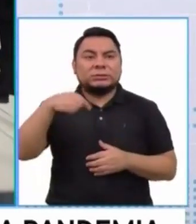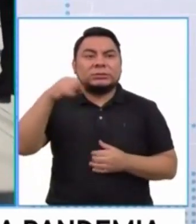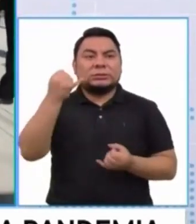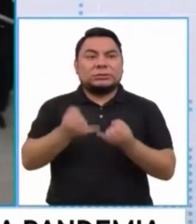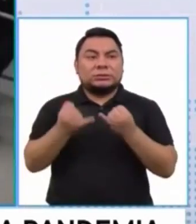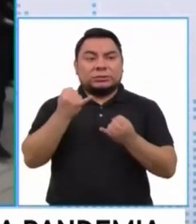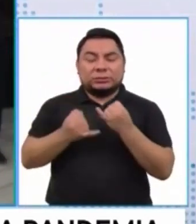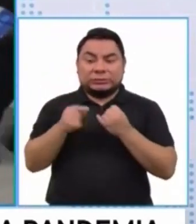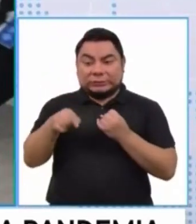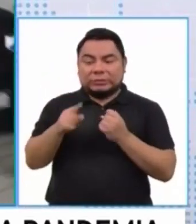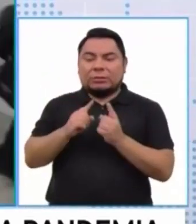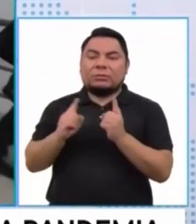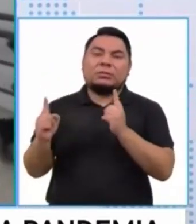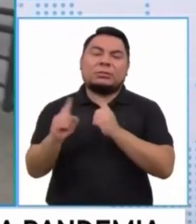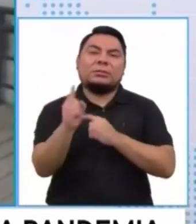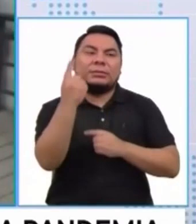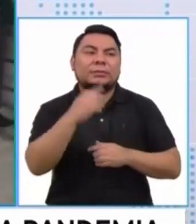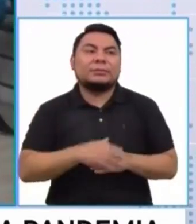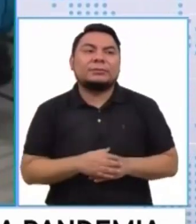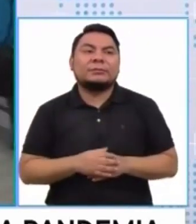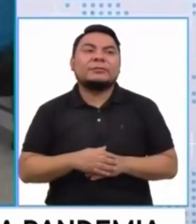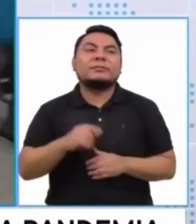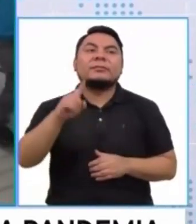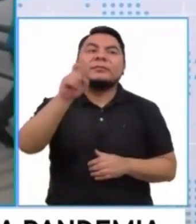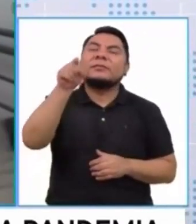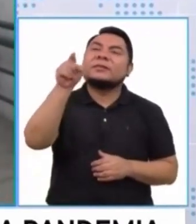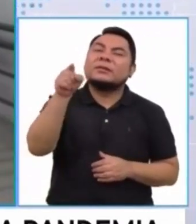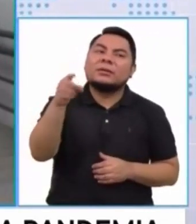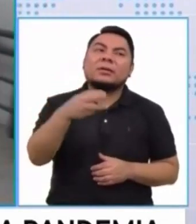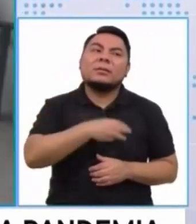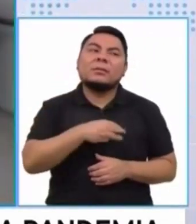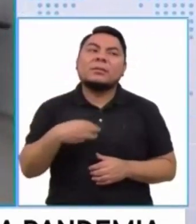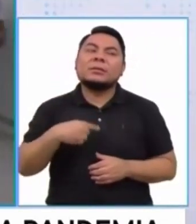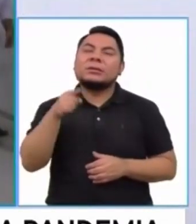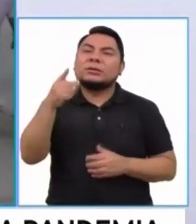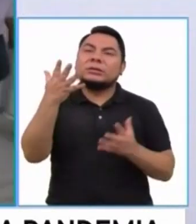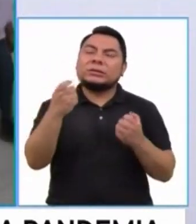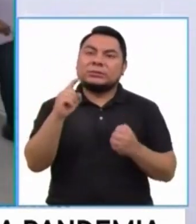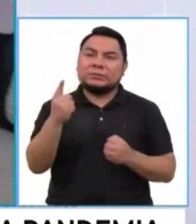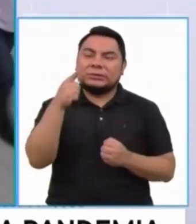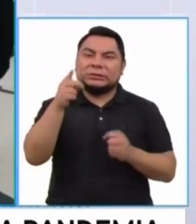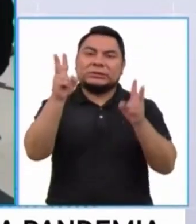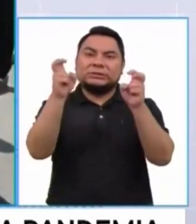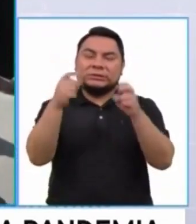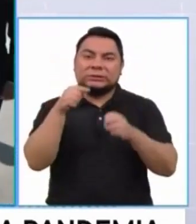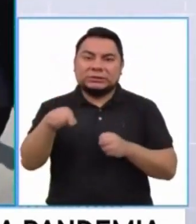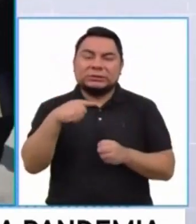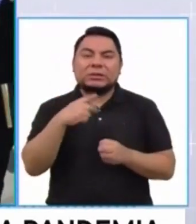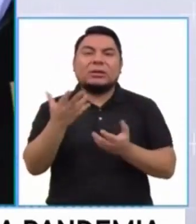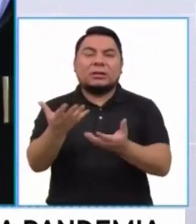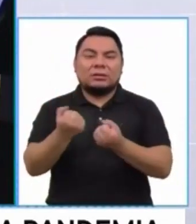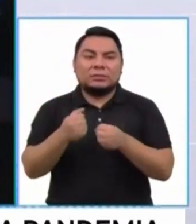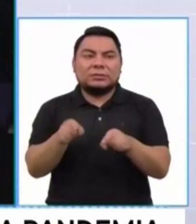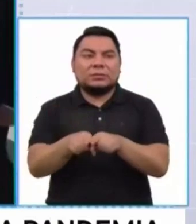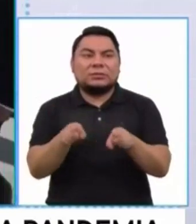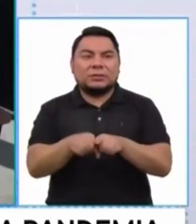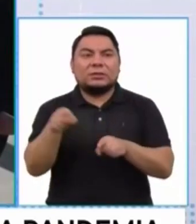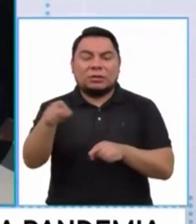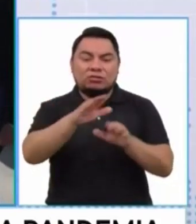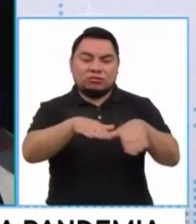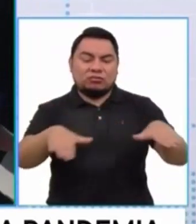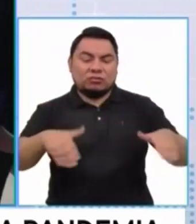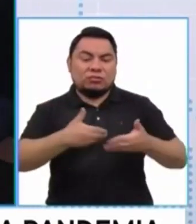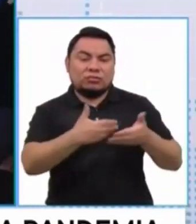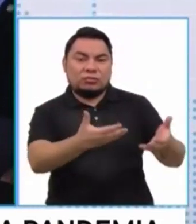últimos van a ser los primeros. Perfecto. Ministra, veo que usted ha querido un poco empezar por el tema de las adopciones, también de los